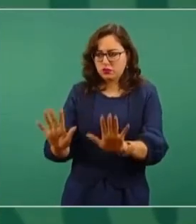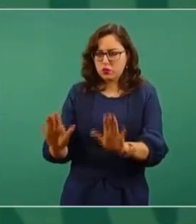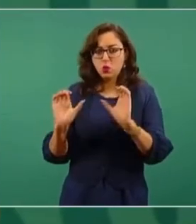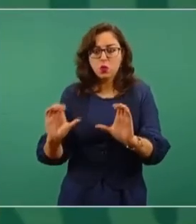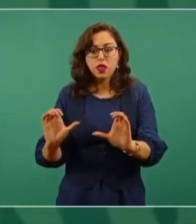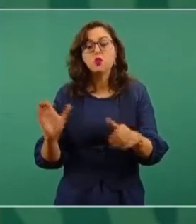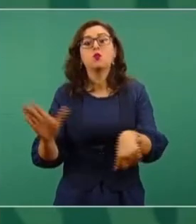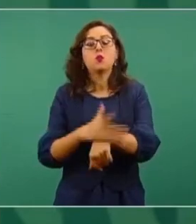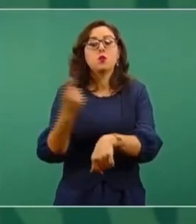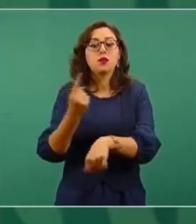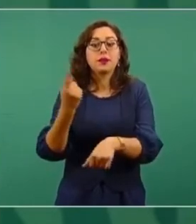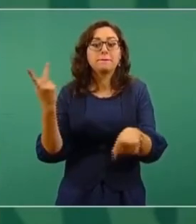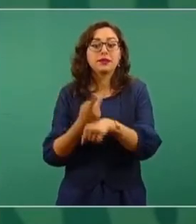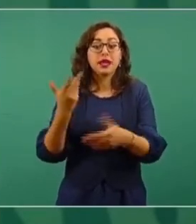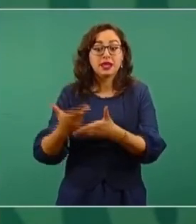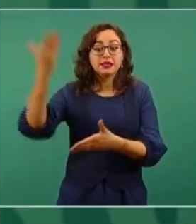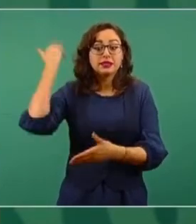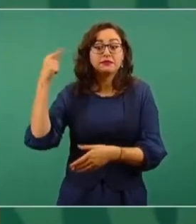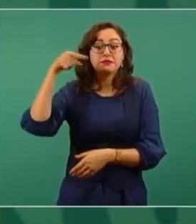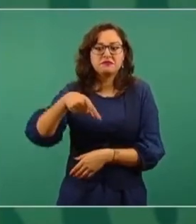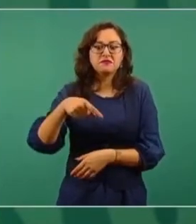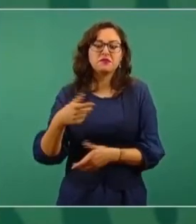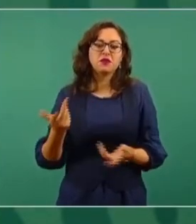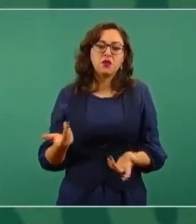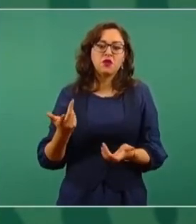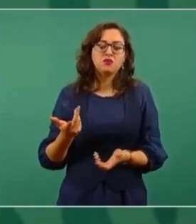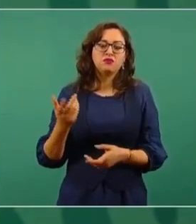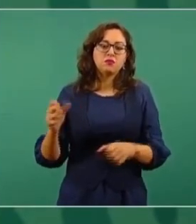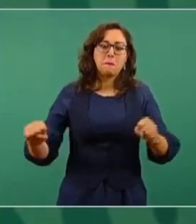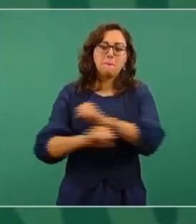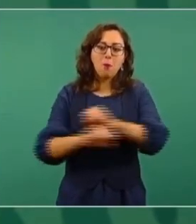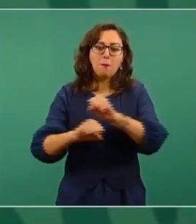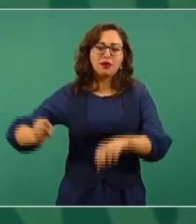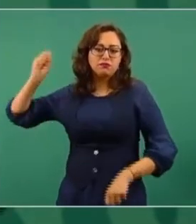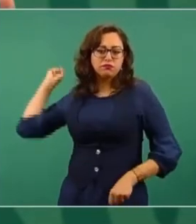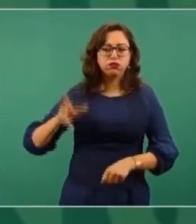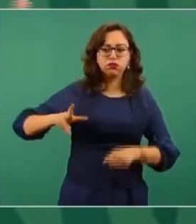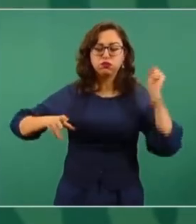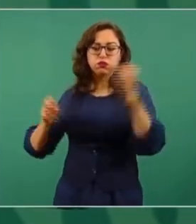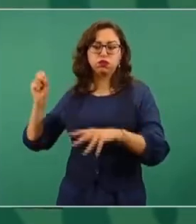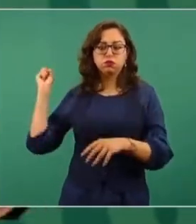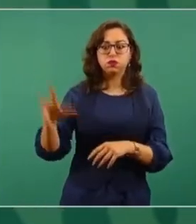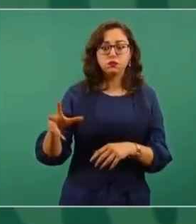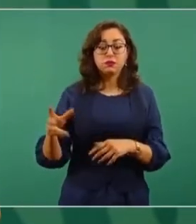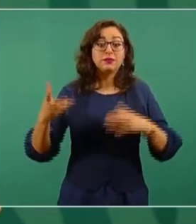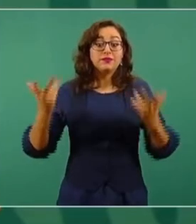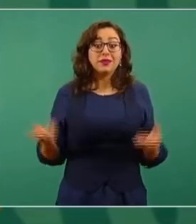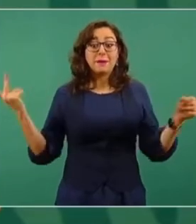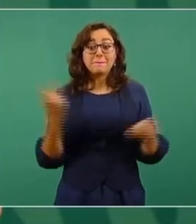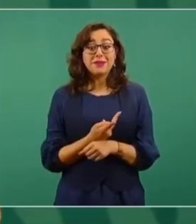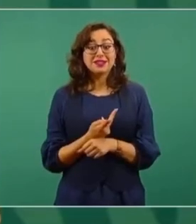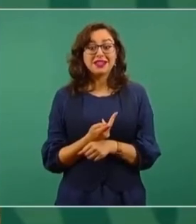la vez pasada tiraron bombas, a veces hasta